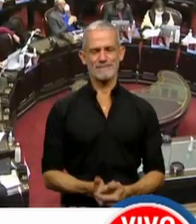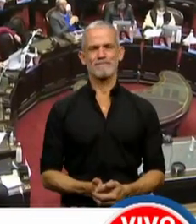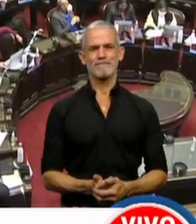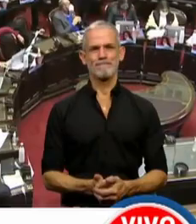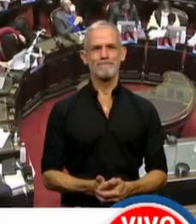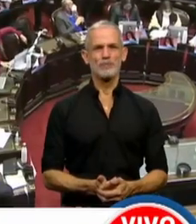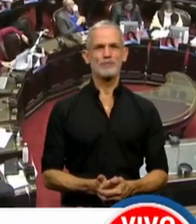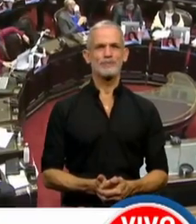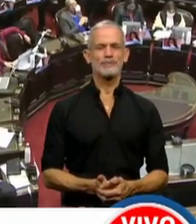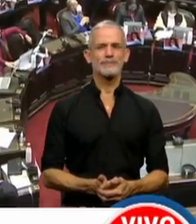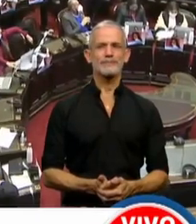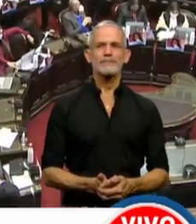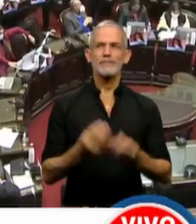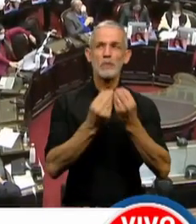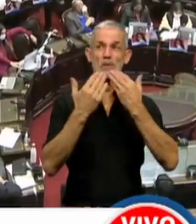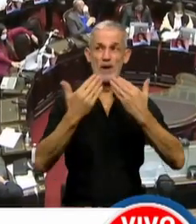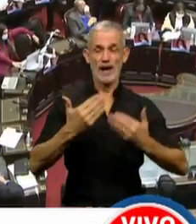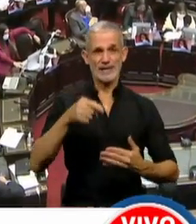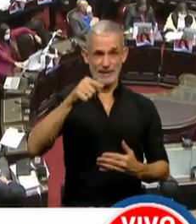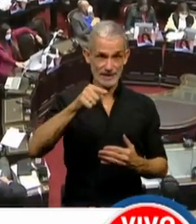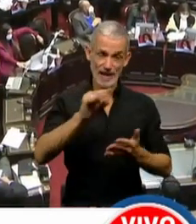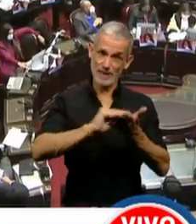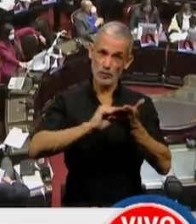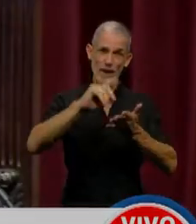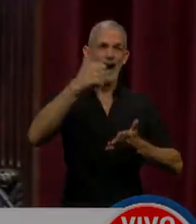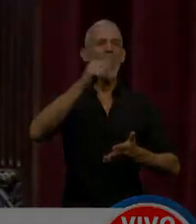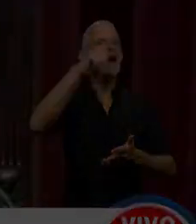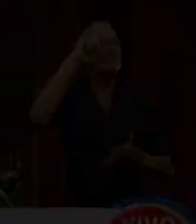Presidente. Muchas gracias, diputada Caselles.